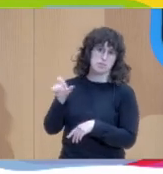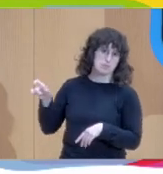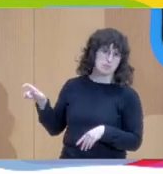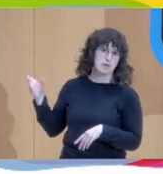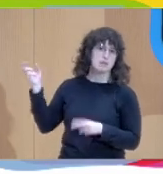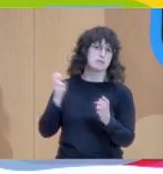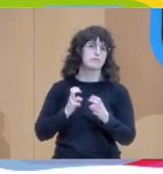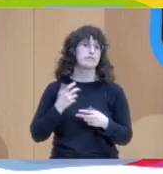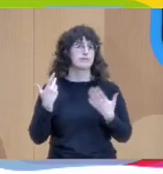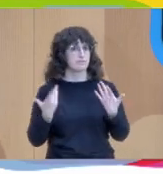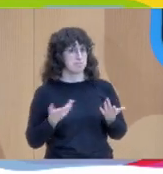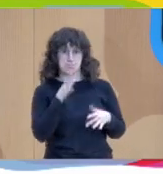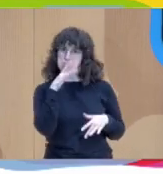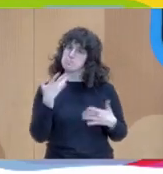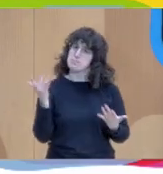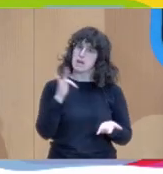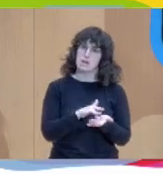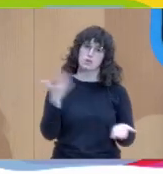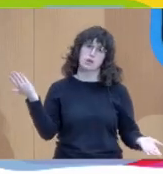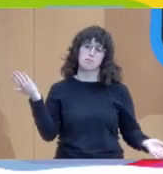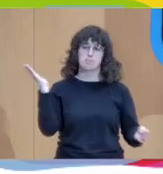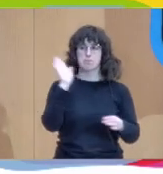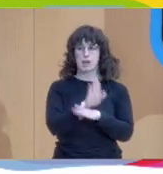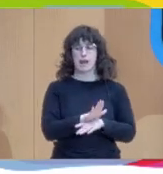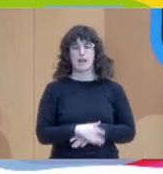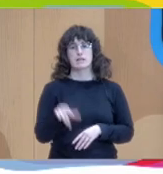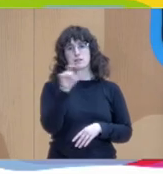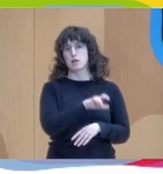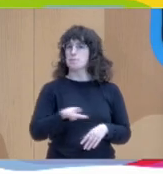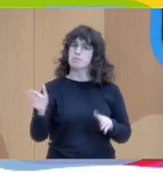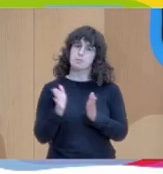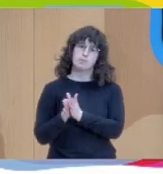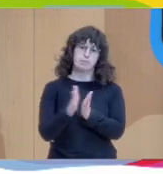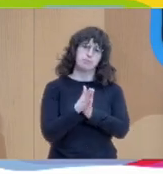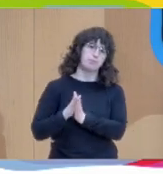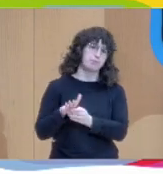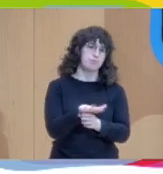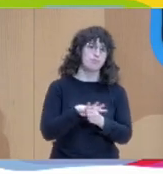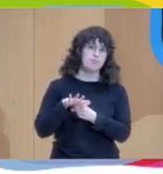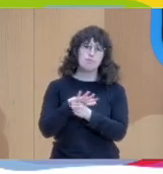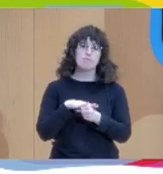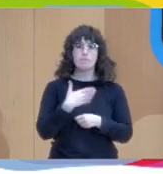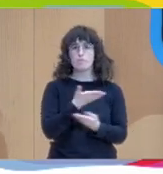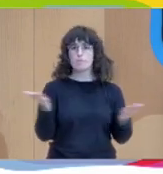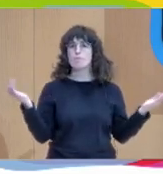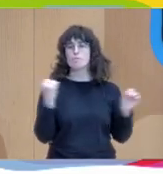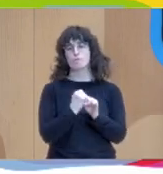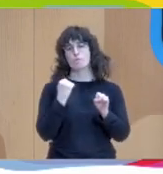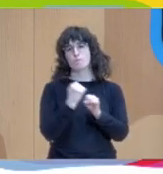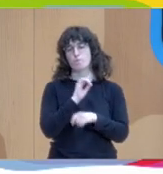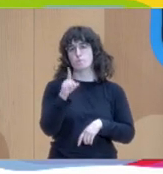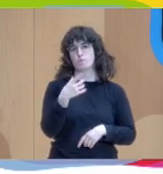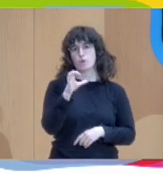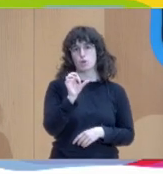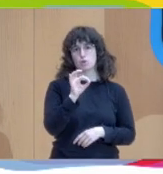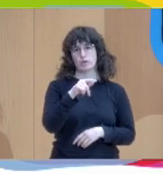presentaros a quienes están aquí, compañeros y compañeras de diferentes áreas en las que vosotros trabajáis. Tenemos en primer lugar a Sonia